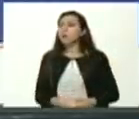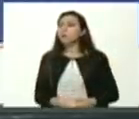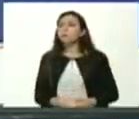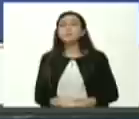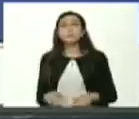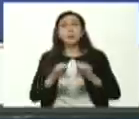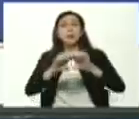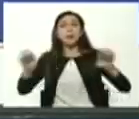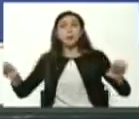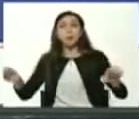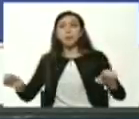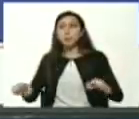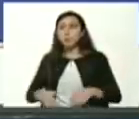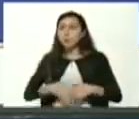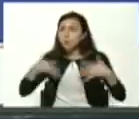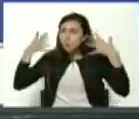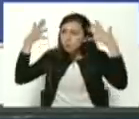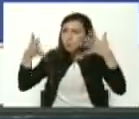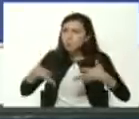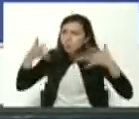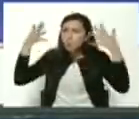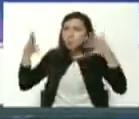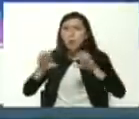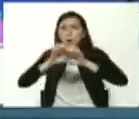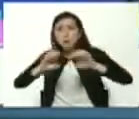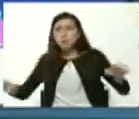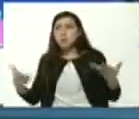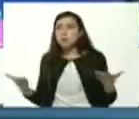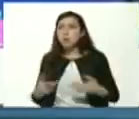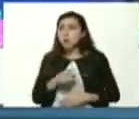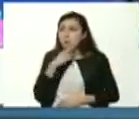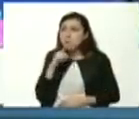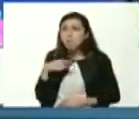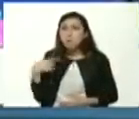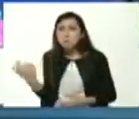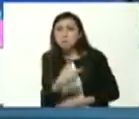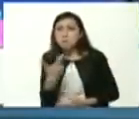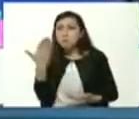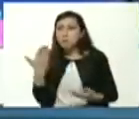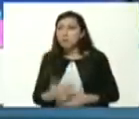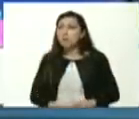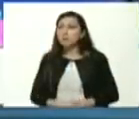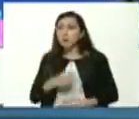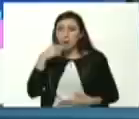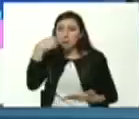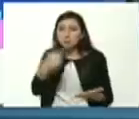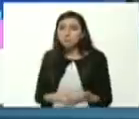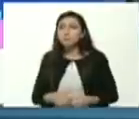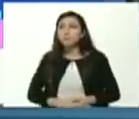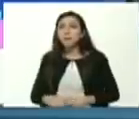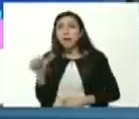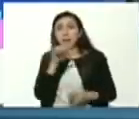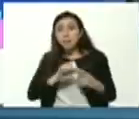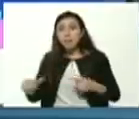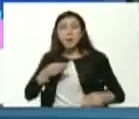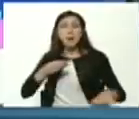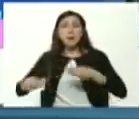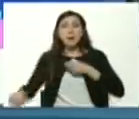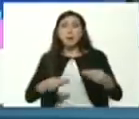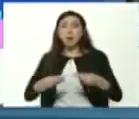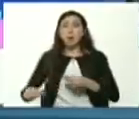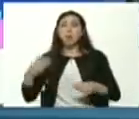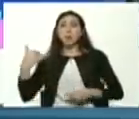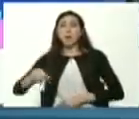tutorial tutorías pedagógicas fíjate los nombres que le buscan en la semana de flexibilización de